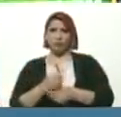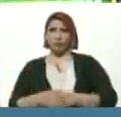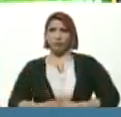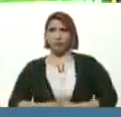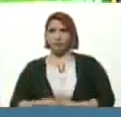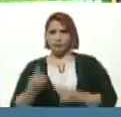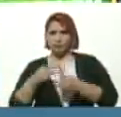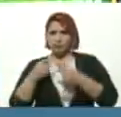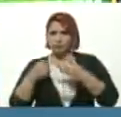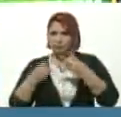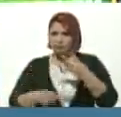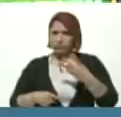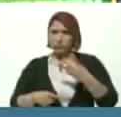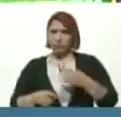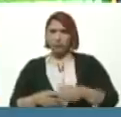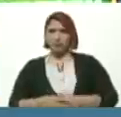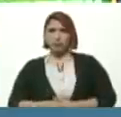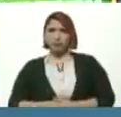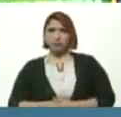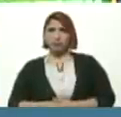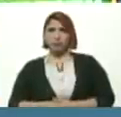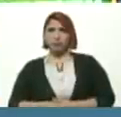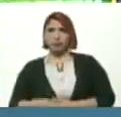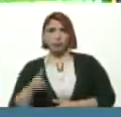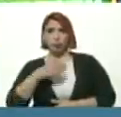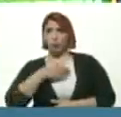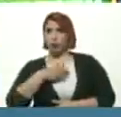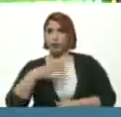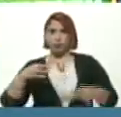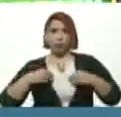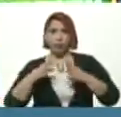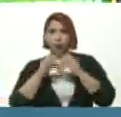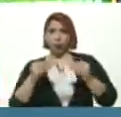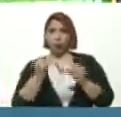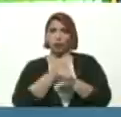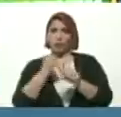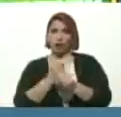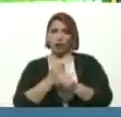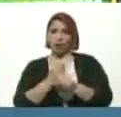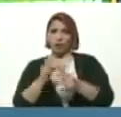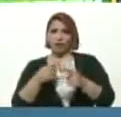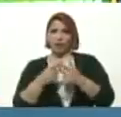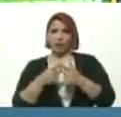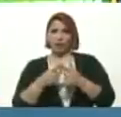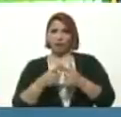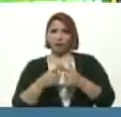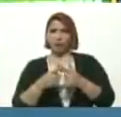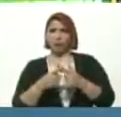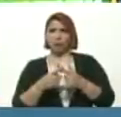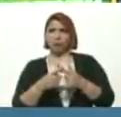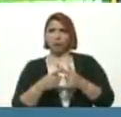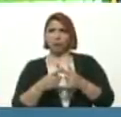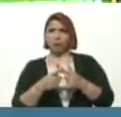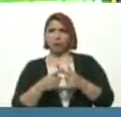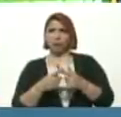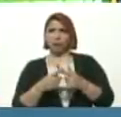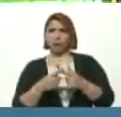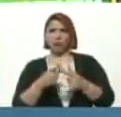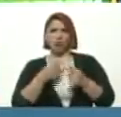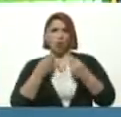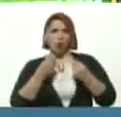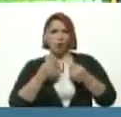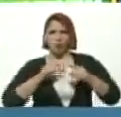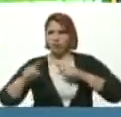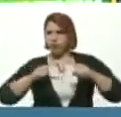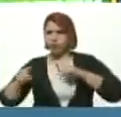tocar El piano A la vez No puede Por un lado Pone la boca así Para tocar La trompeta Y